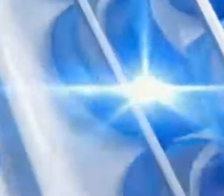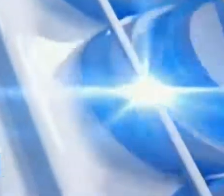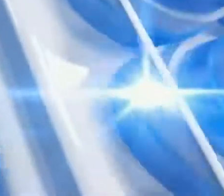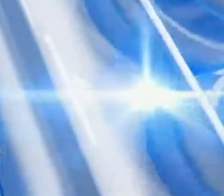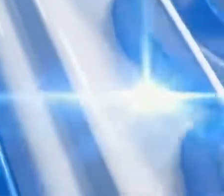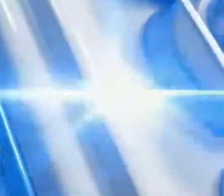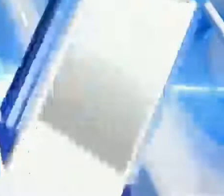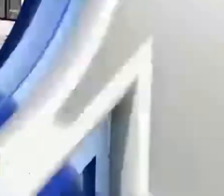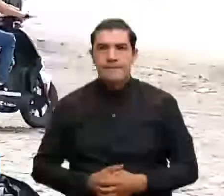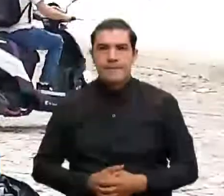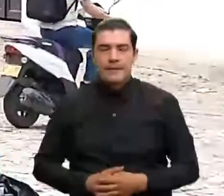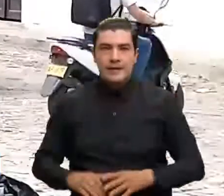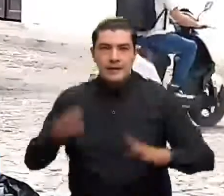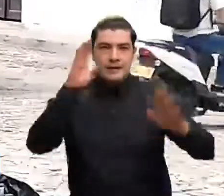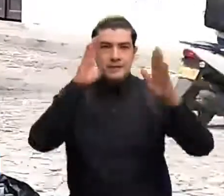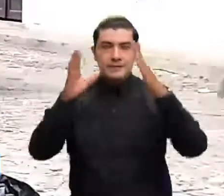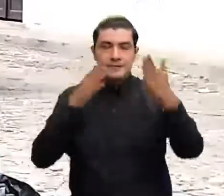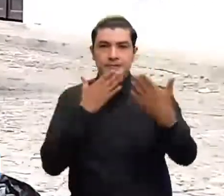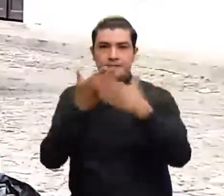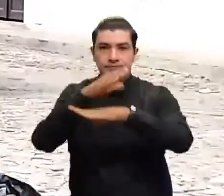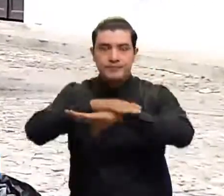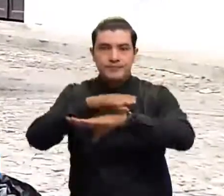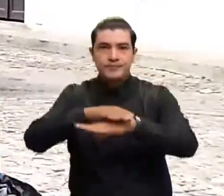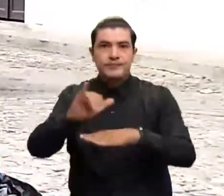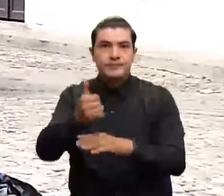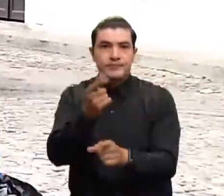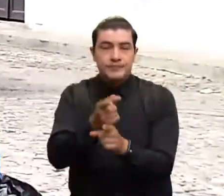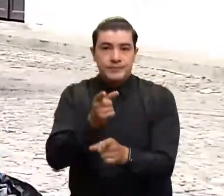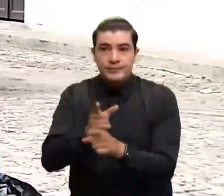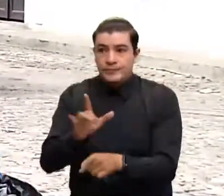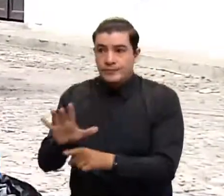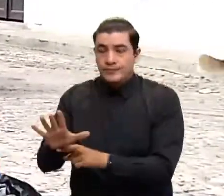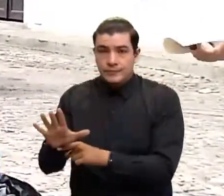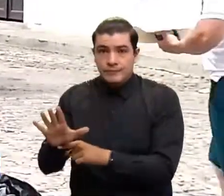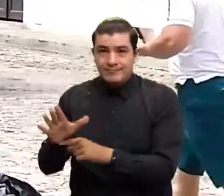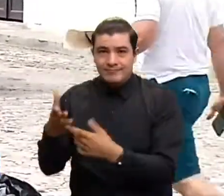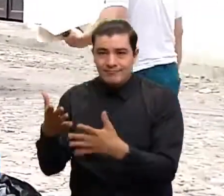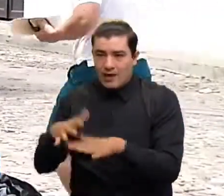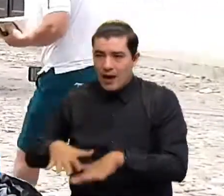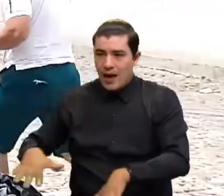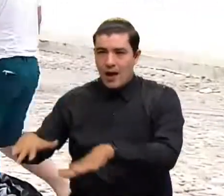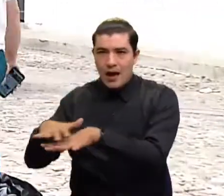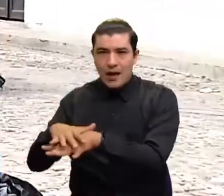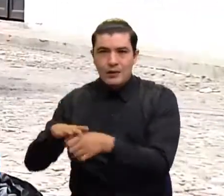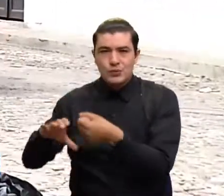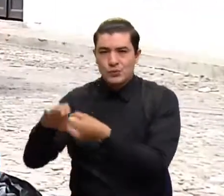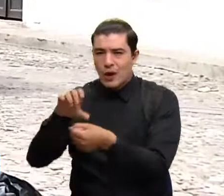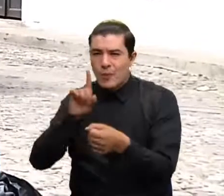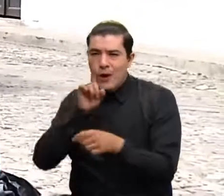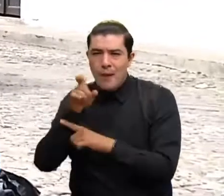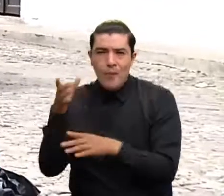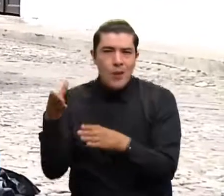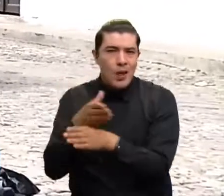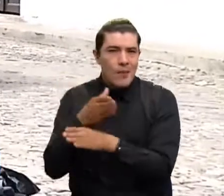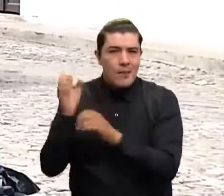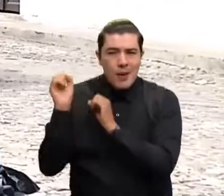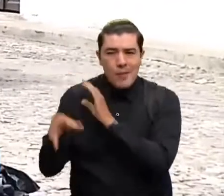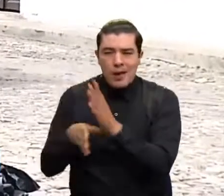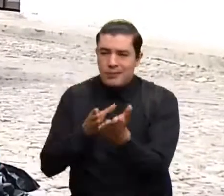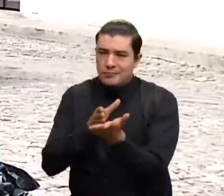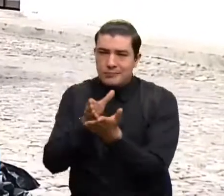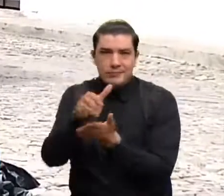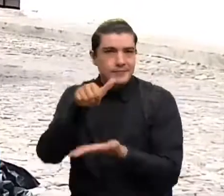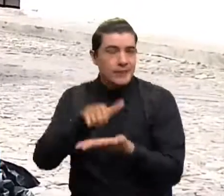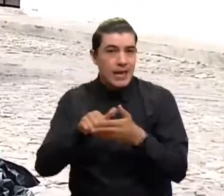Hola, ¿qué tal? Cordial saludo para todos. Pues el problema de basuras continúa en el área metropolitana de Bucaramanga, especialmente aquí,